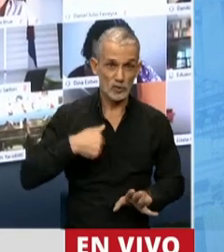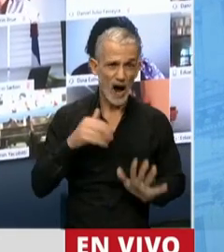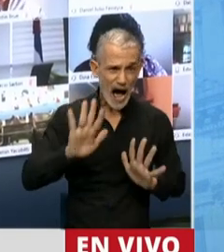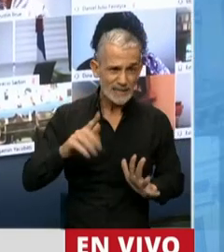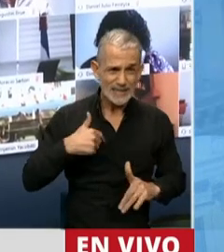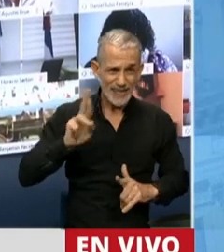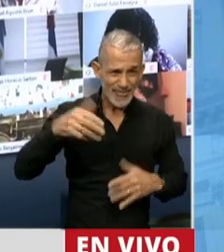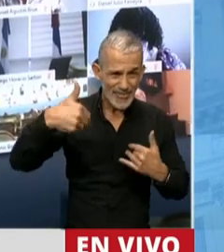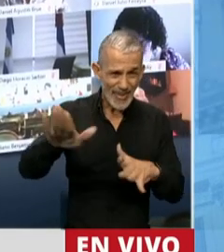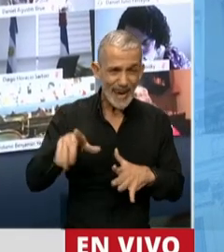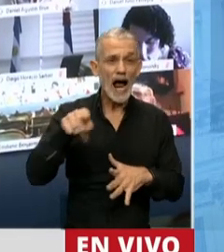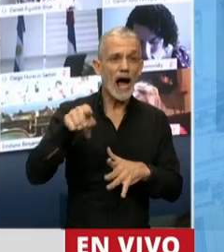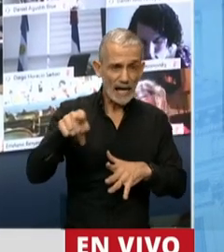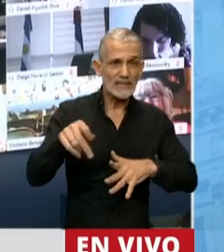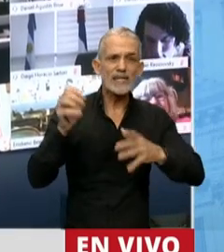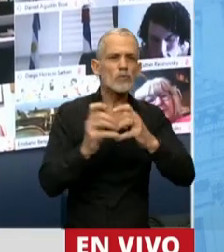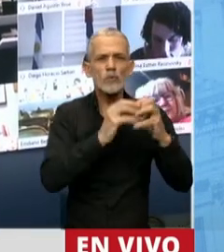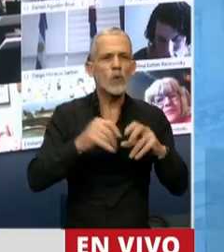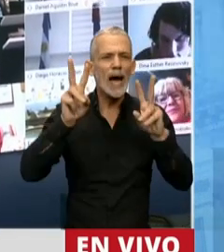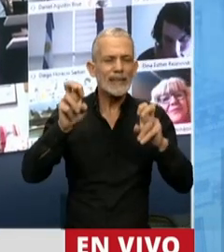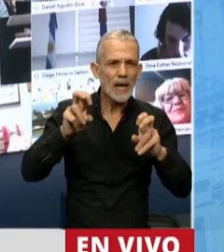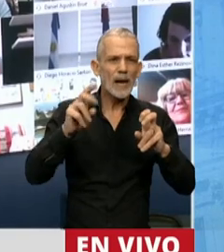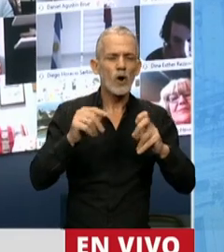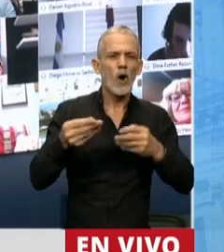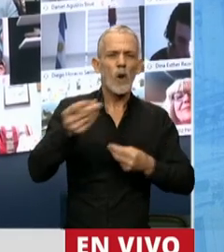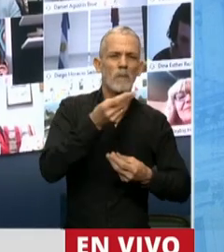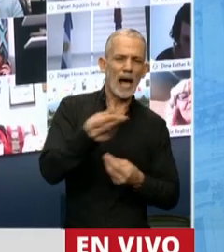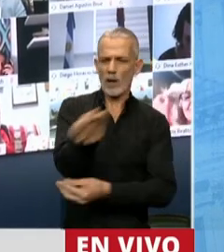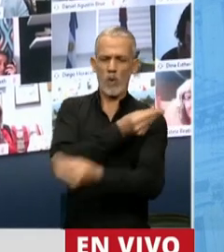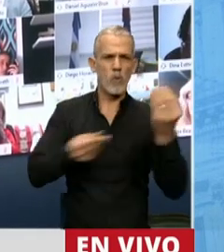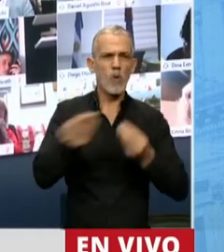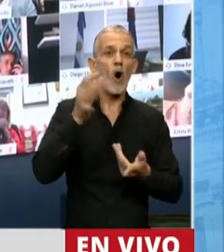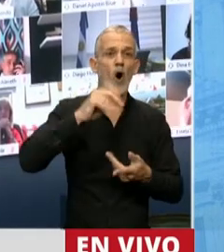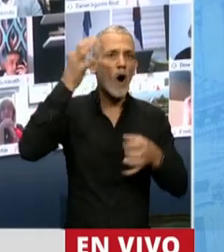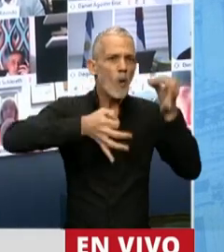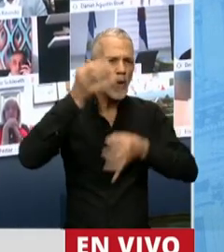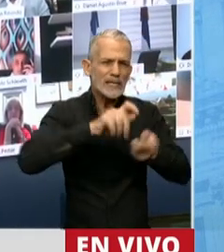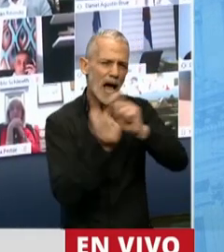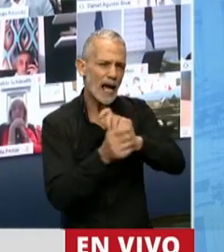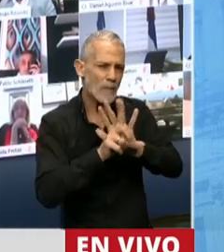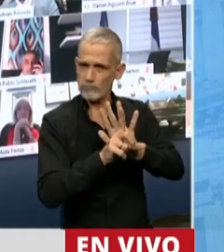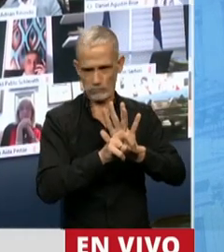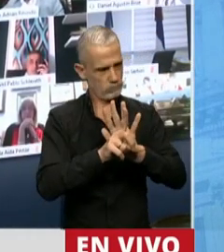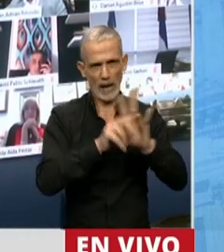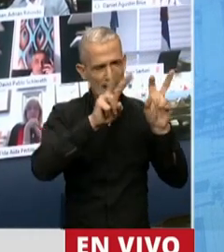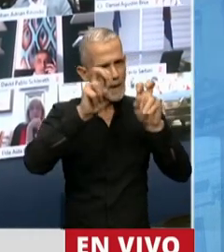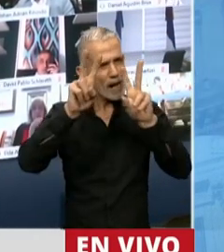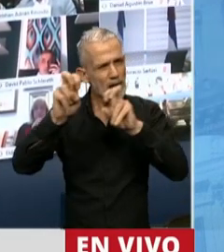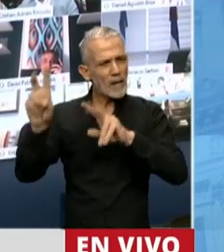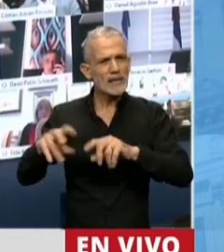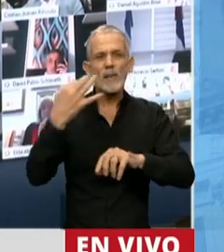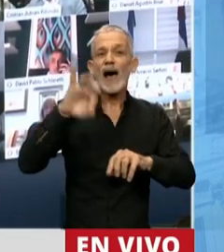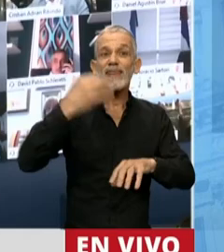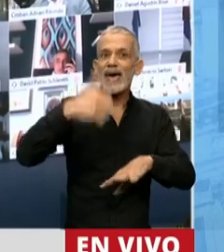vamos a permitir que se tracten acá ni coparticipación, ni reforma judicial, ni ninguno de esos temas que